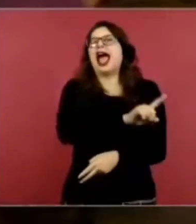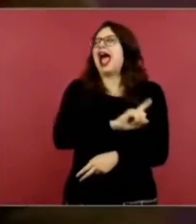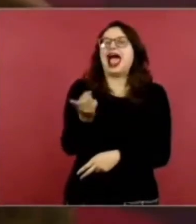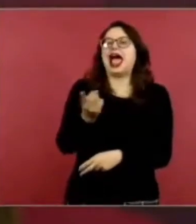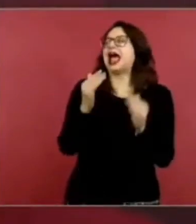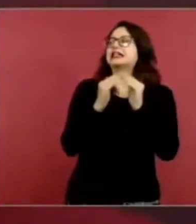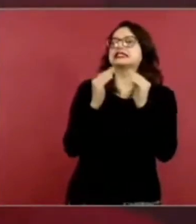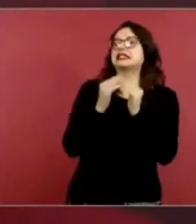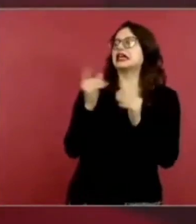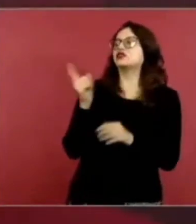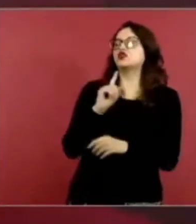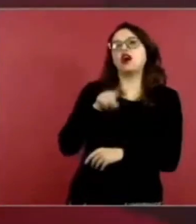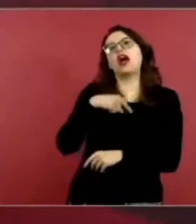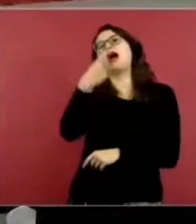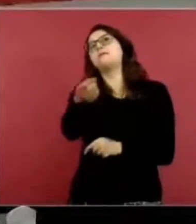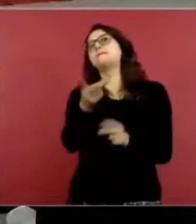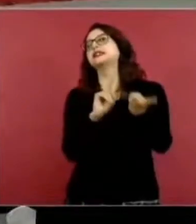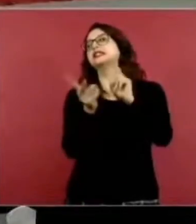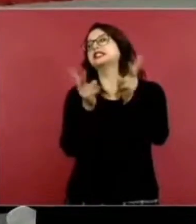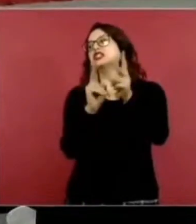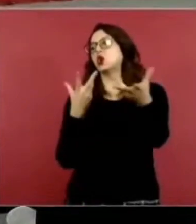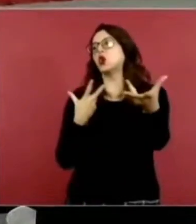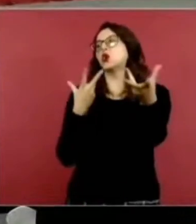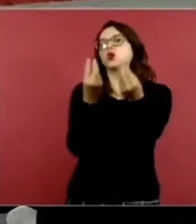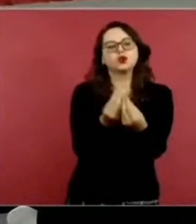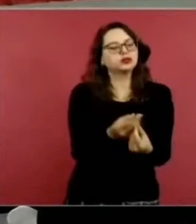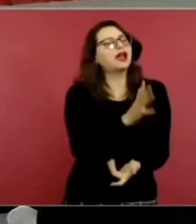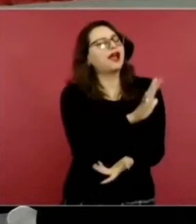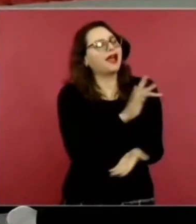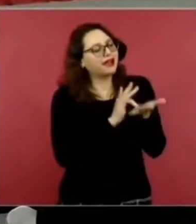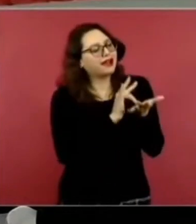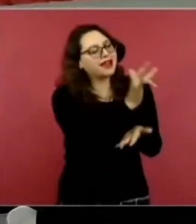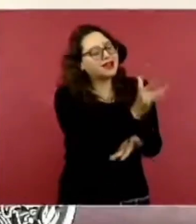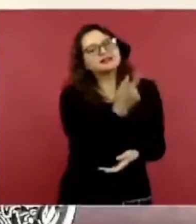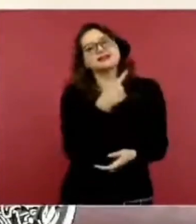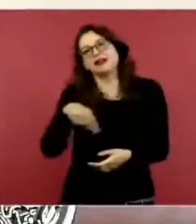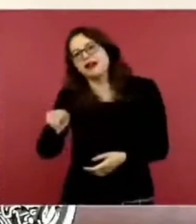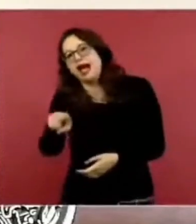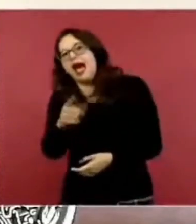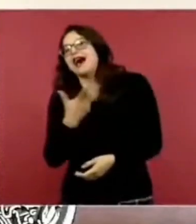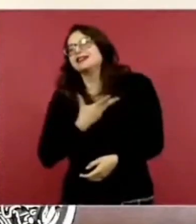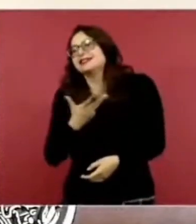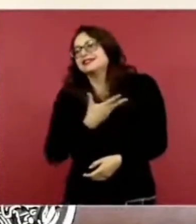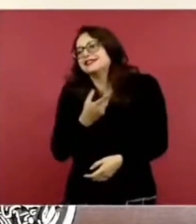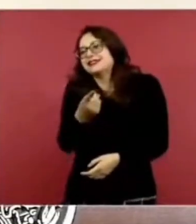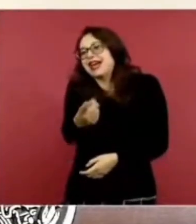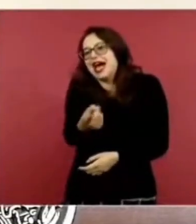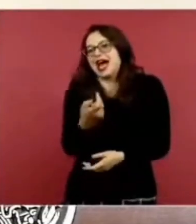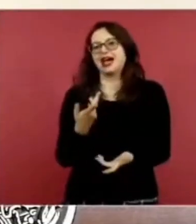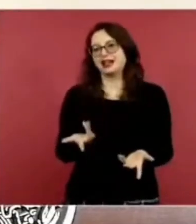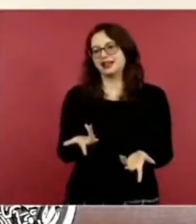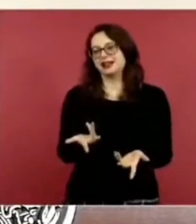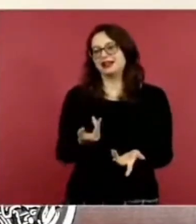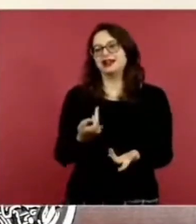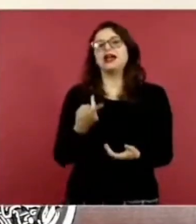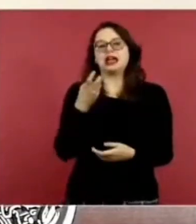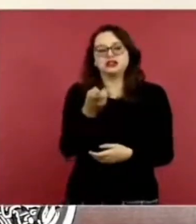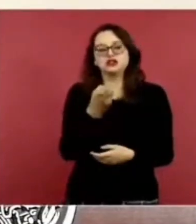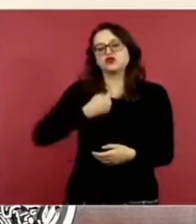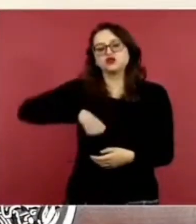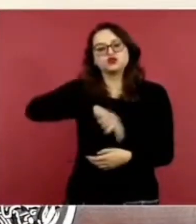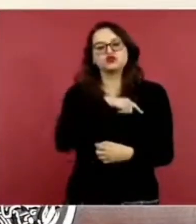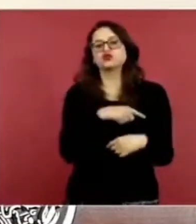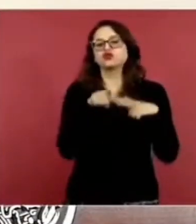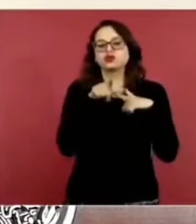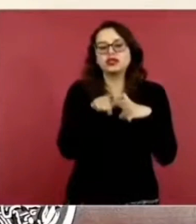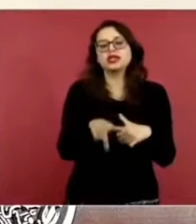pues la cantidad mayor de personas y pues vamos a continuar con toda la búsqueda y localización de